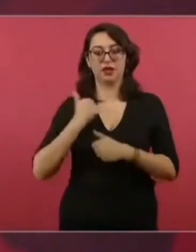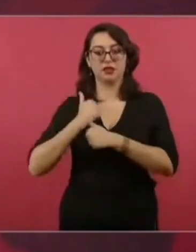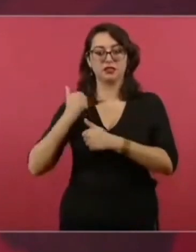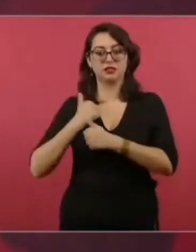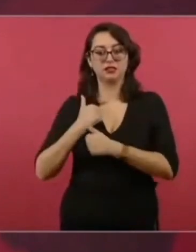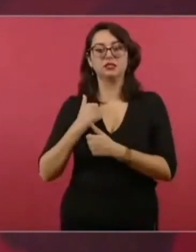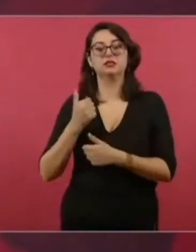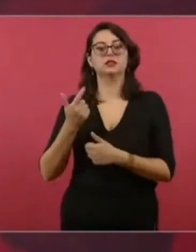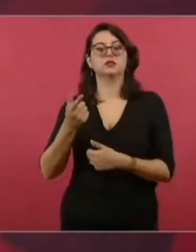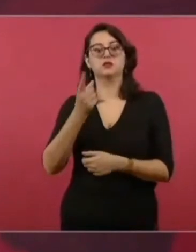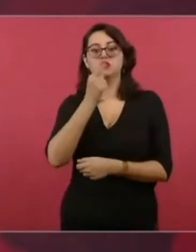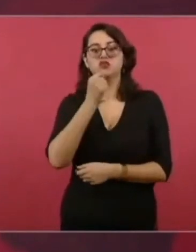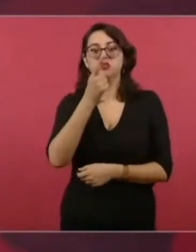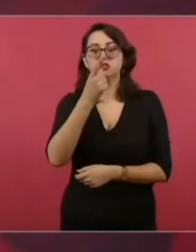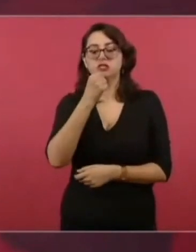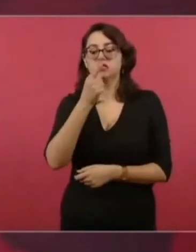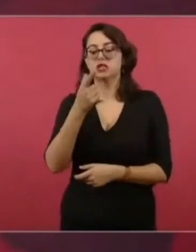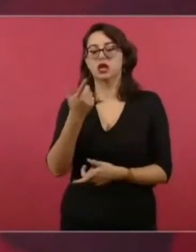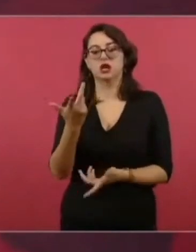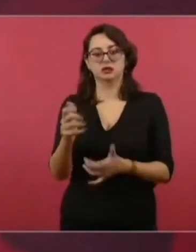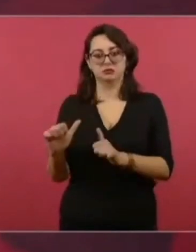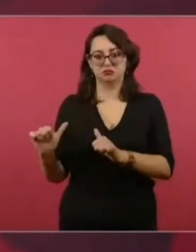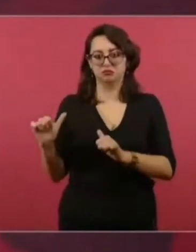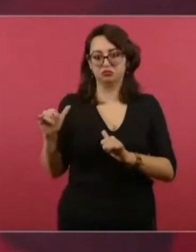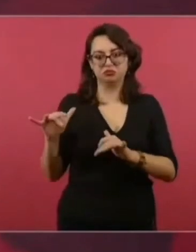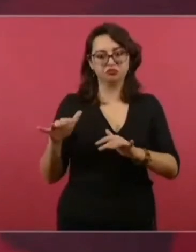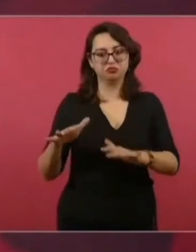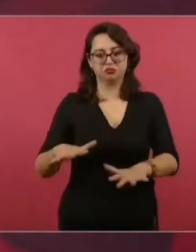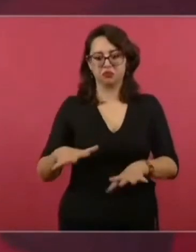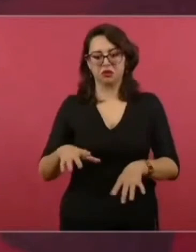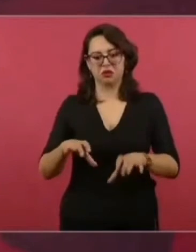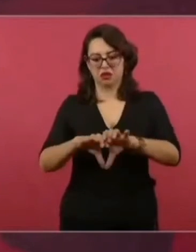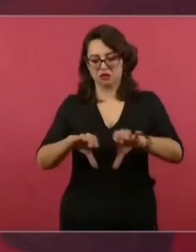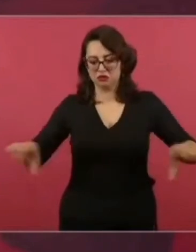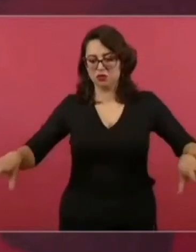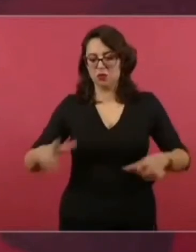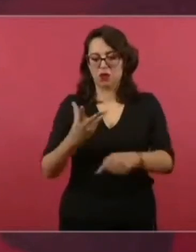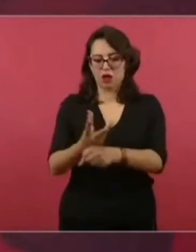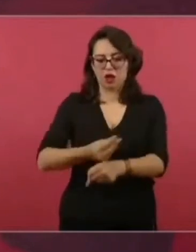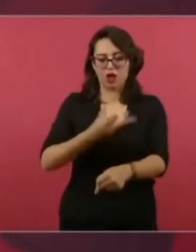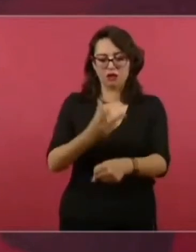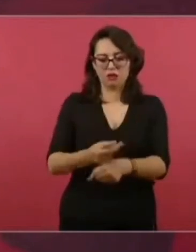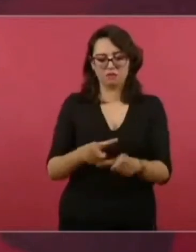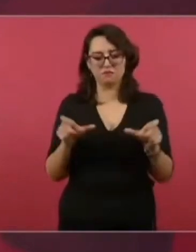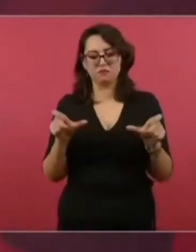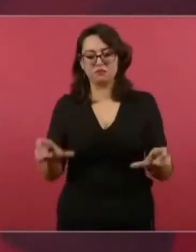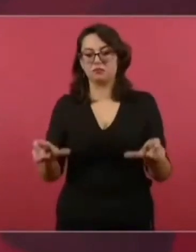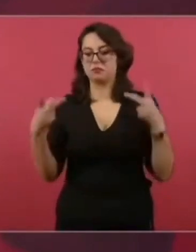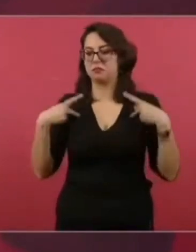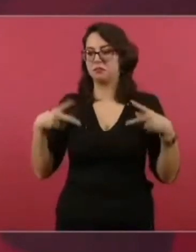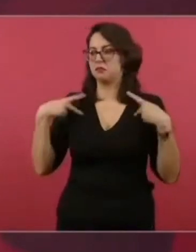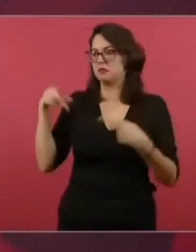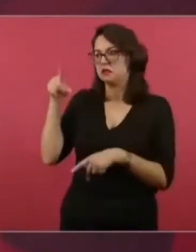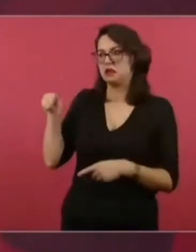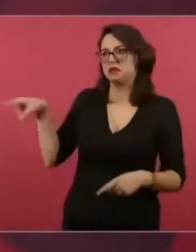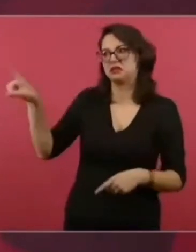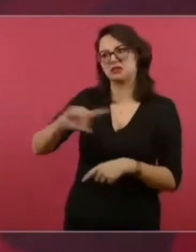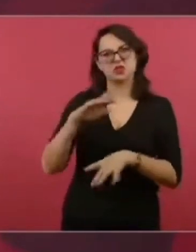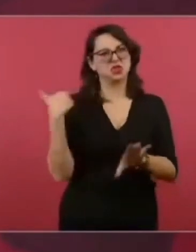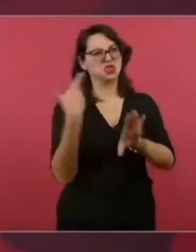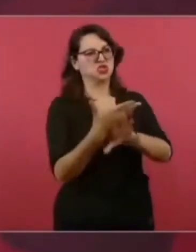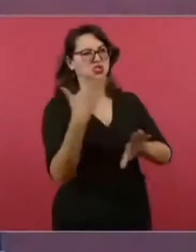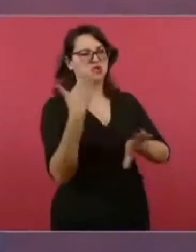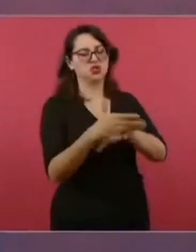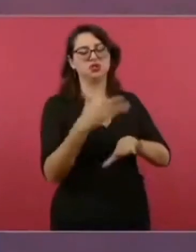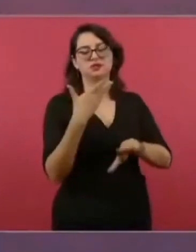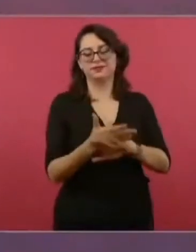los agredían. Salía la gente. Esto